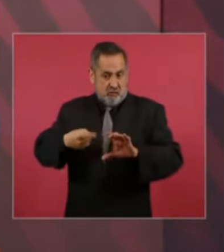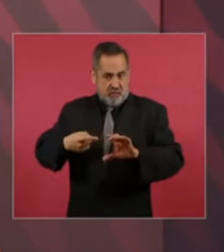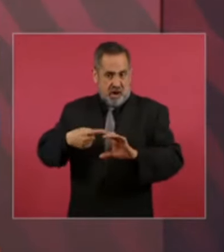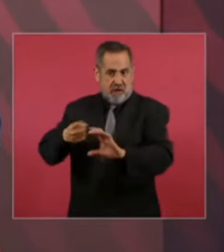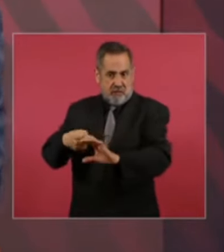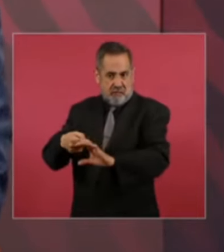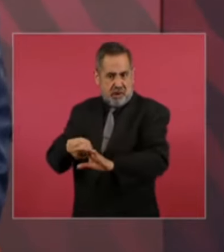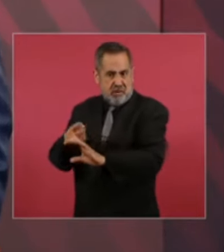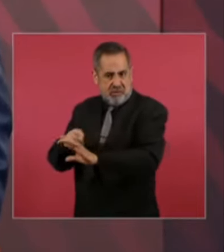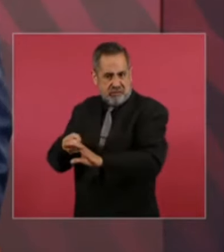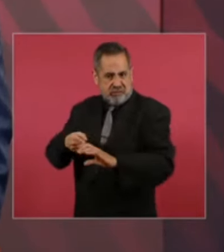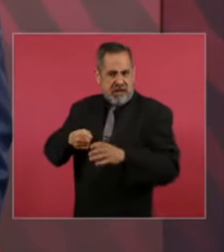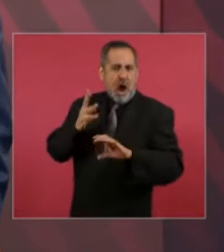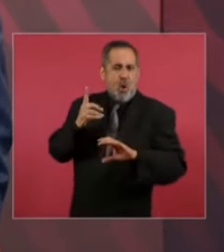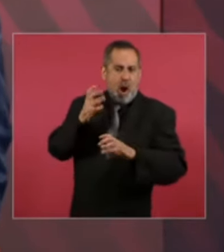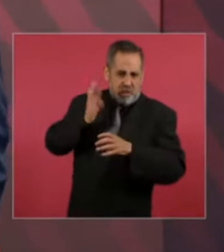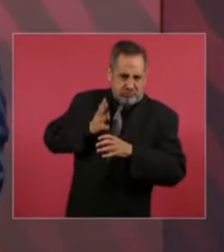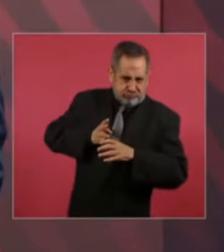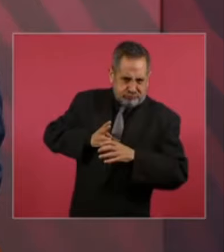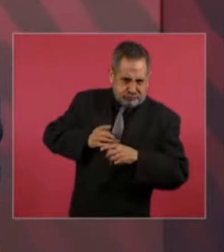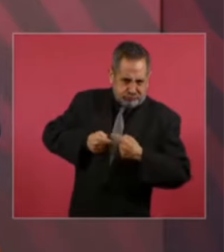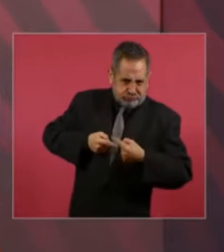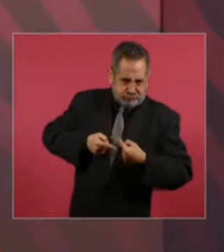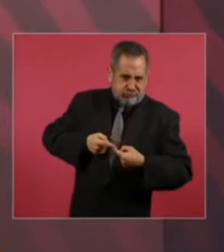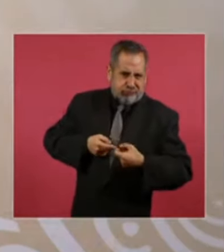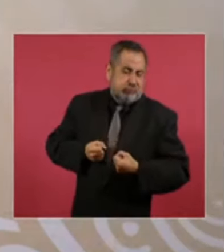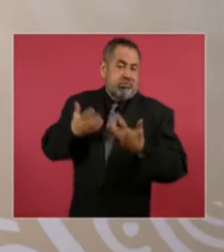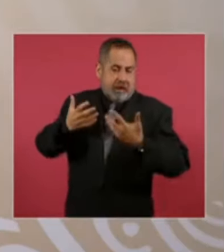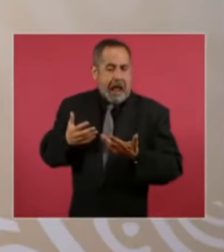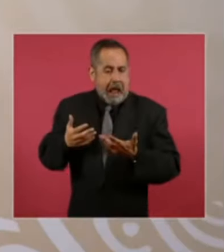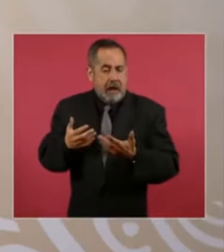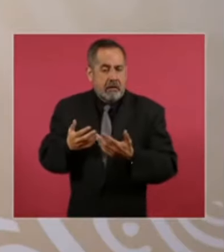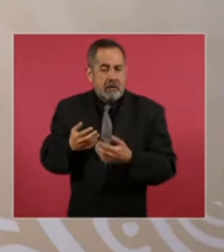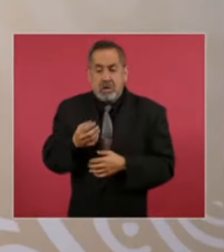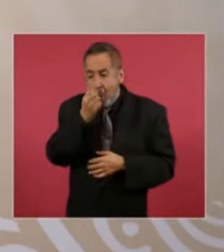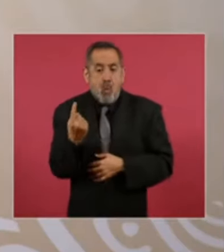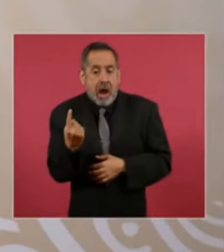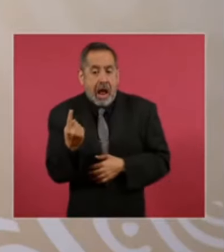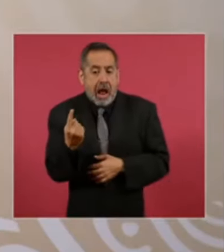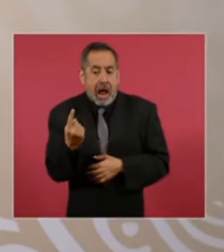solo operaba una de las cinco